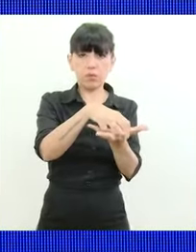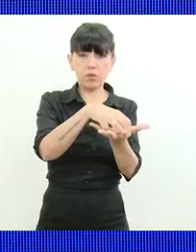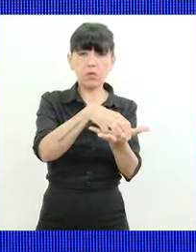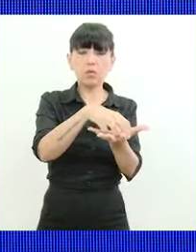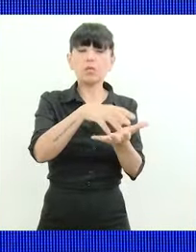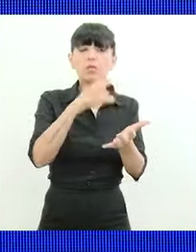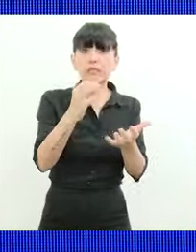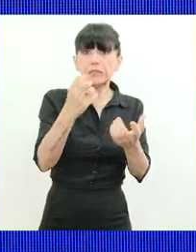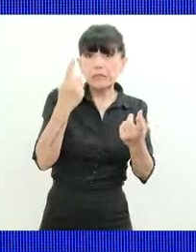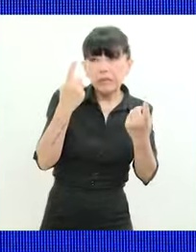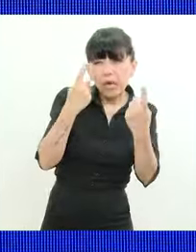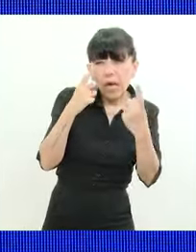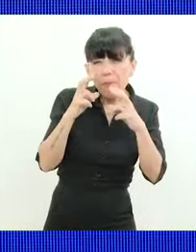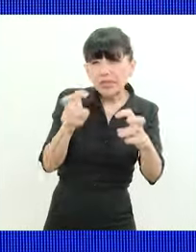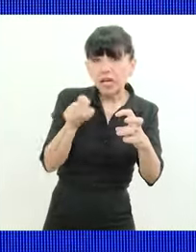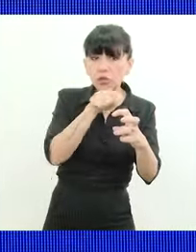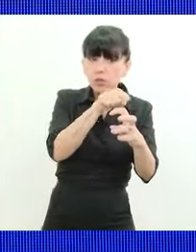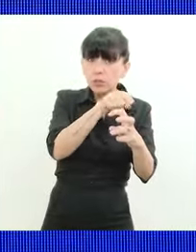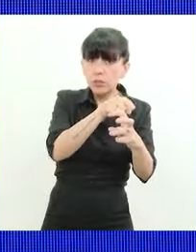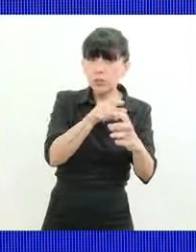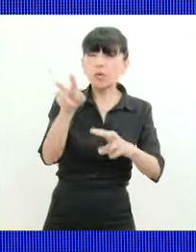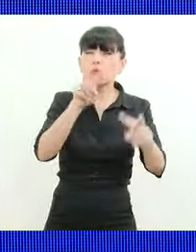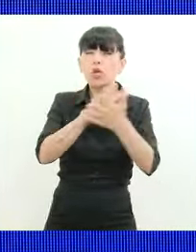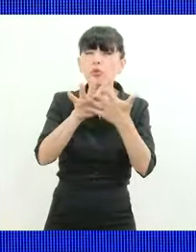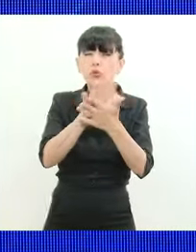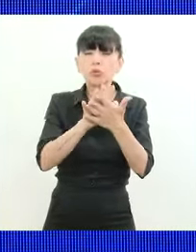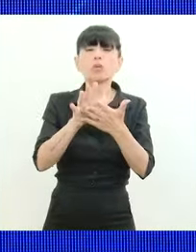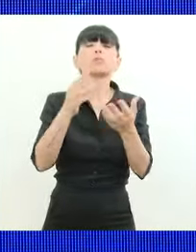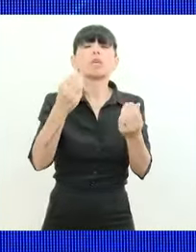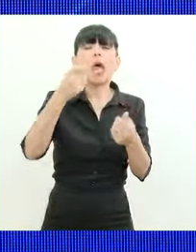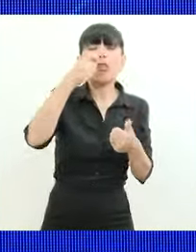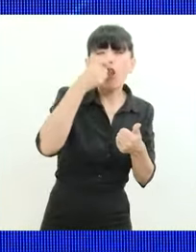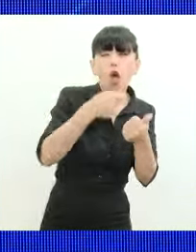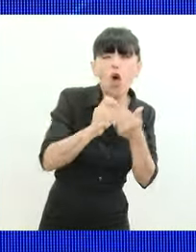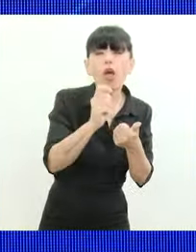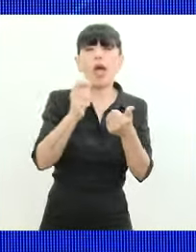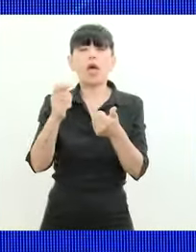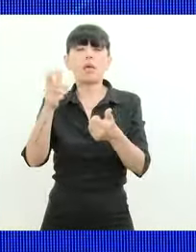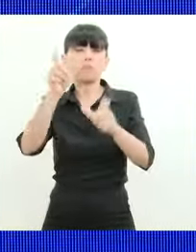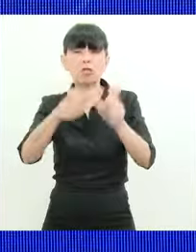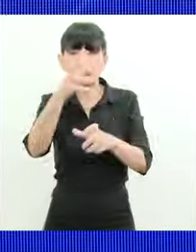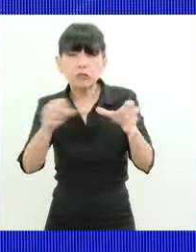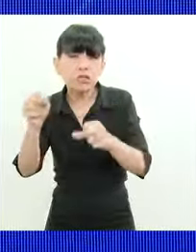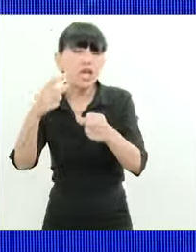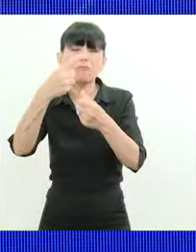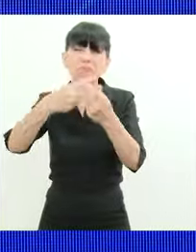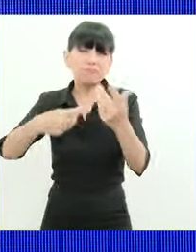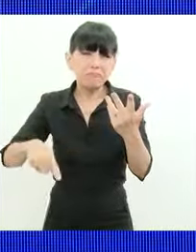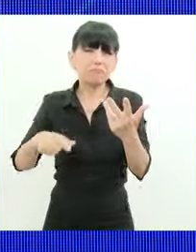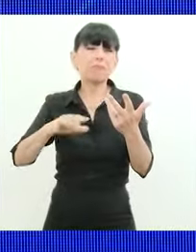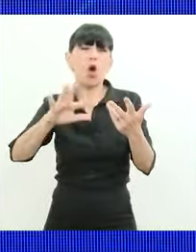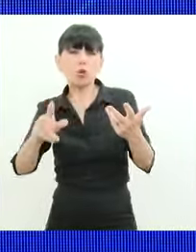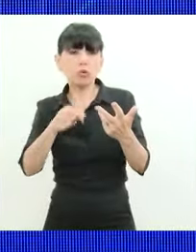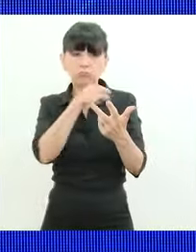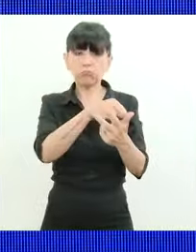delitos va a perseguir narcotráfico trata de personas y corrupción despliegue operativo de todas las fuerzas